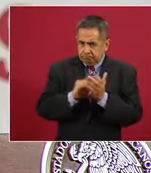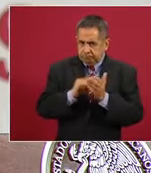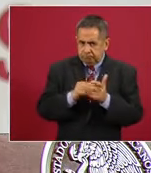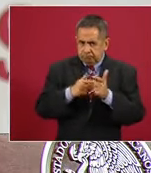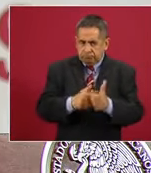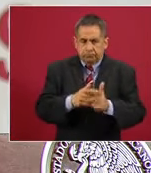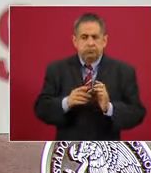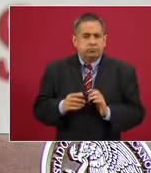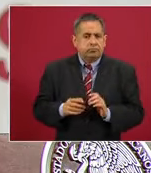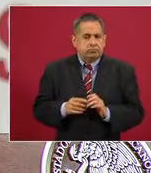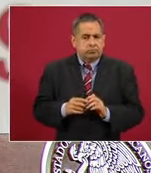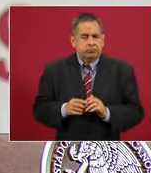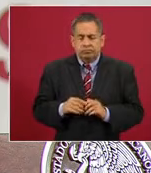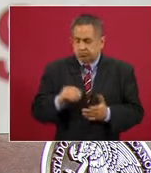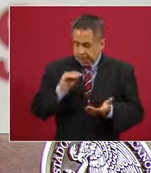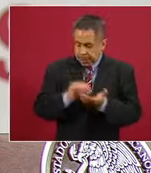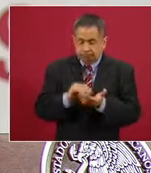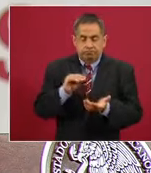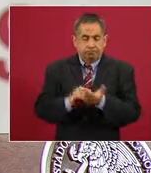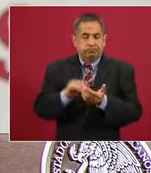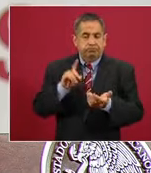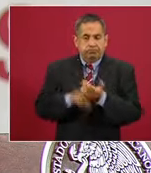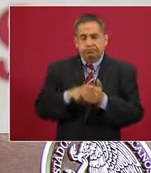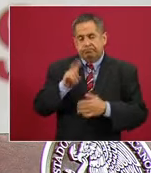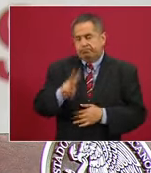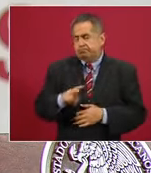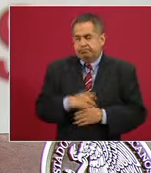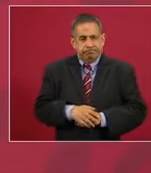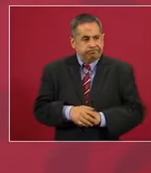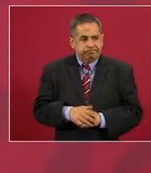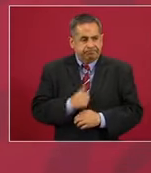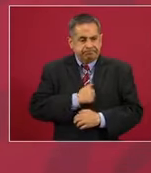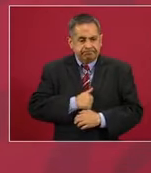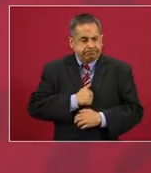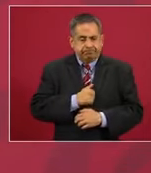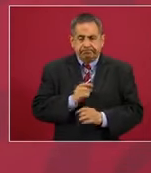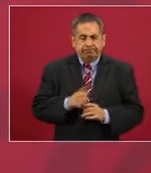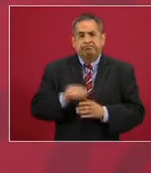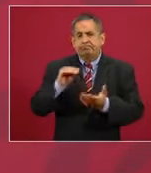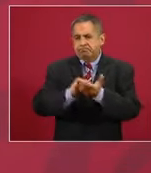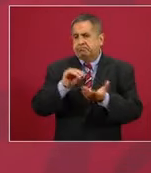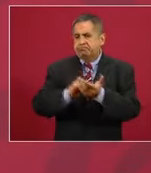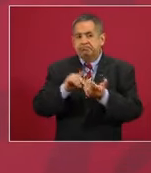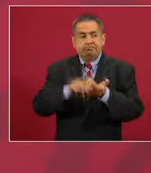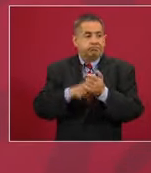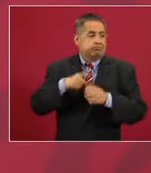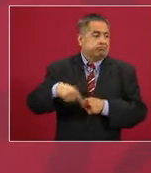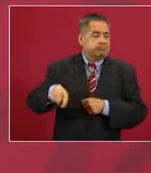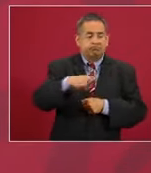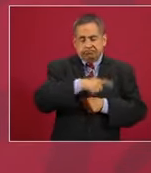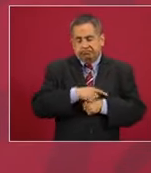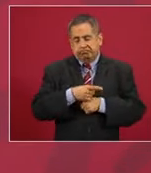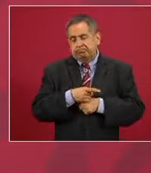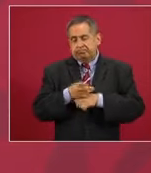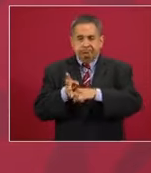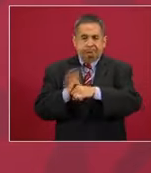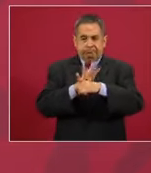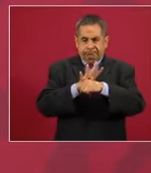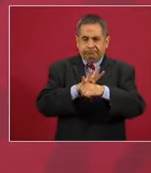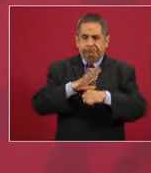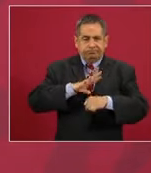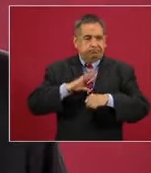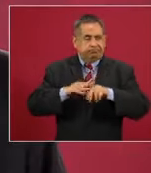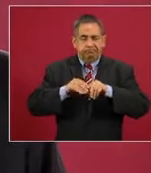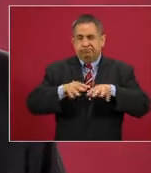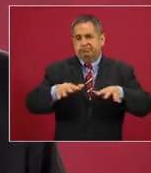todavía desgraciadamente se padece de este virus.